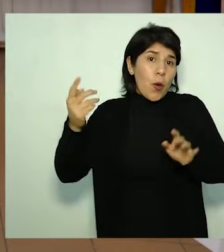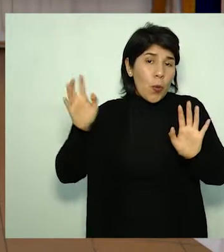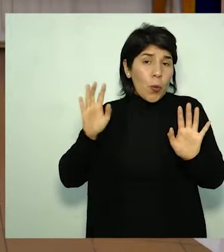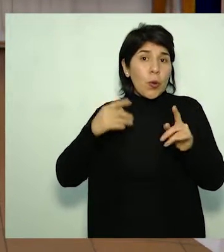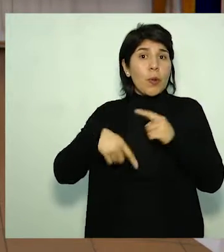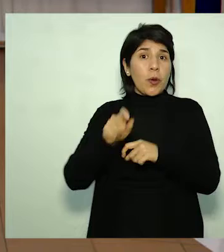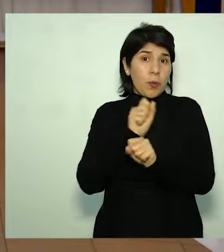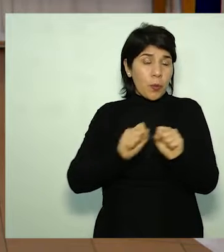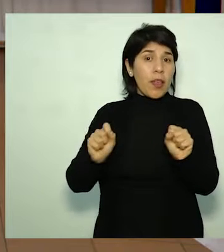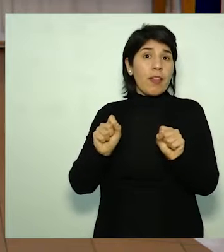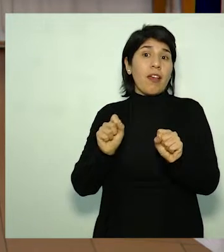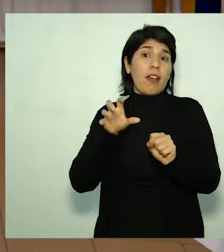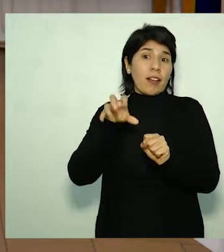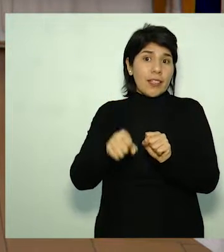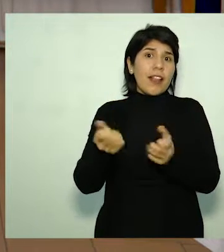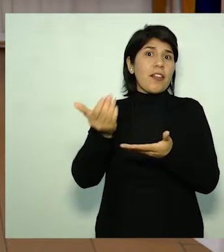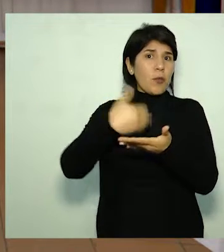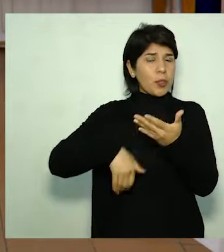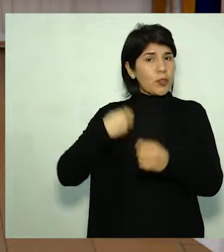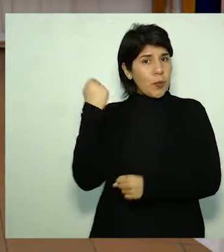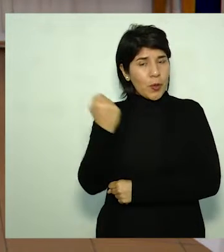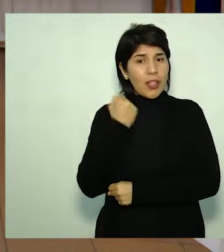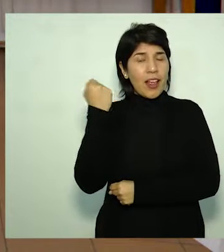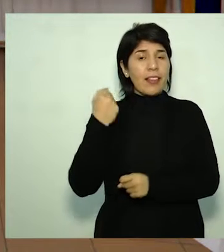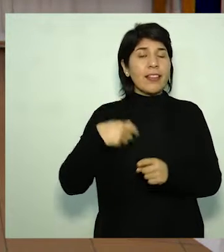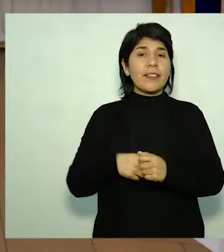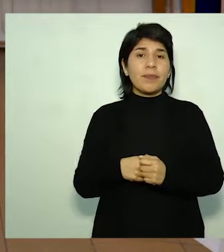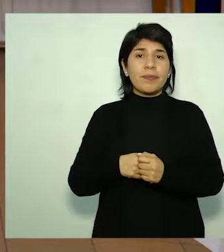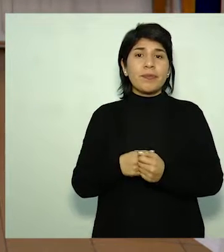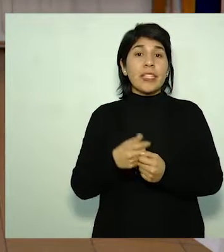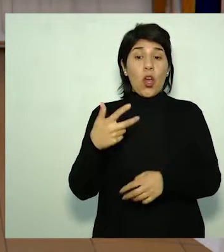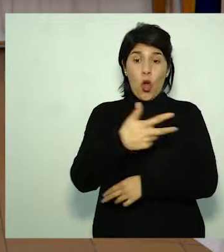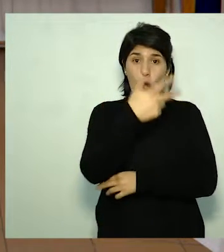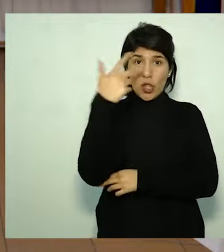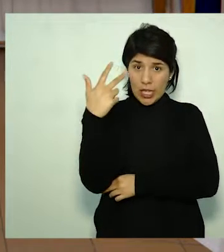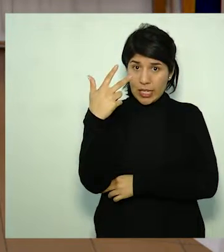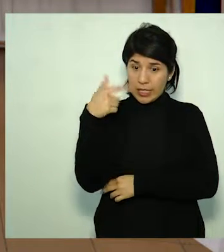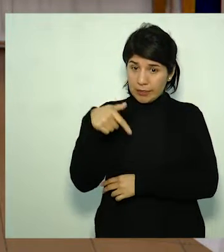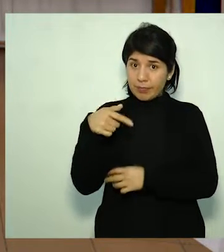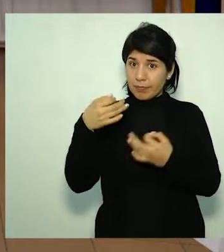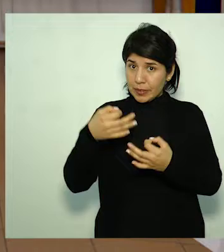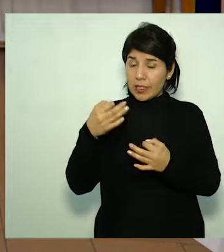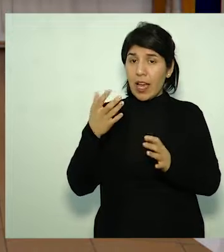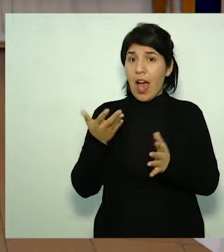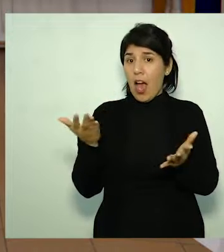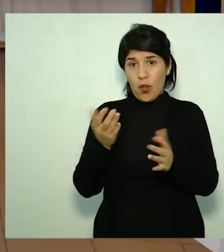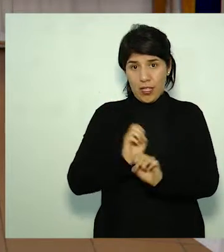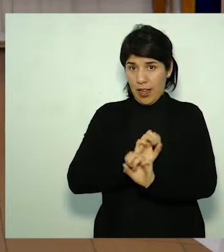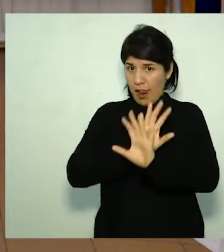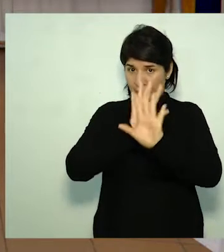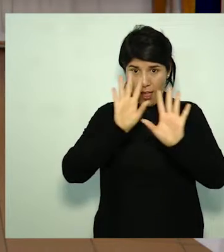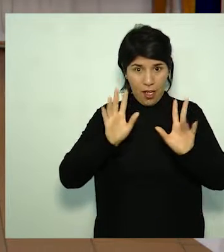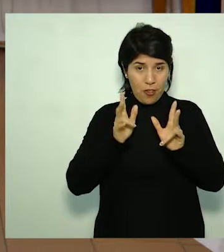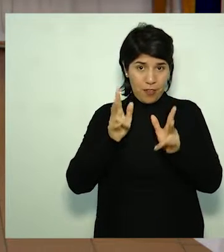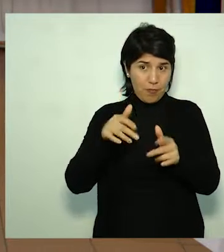situación de cada uno, puede ser realmente descuentos muy importantes. En el caso de los hoteleros, lo que desde